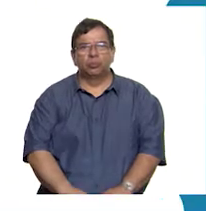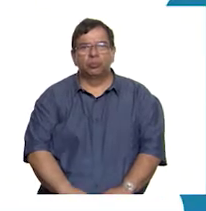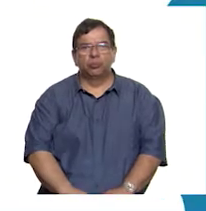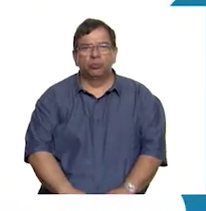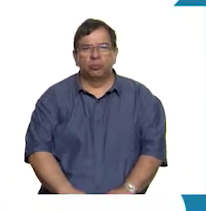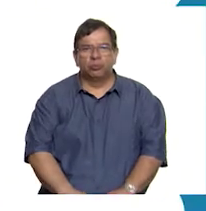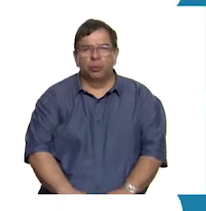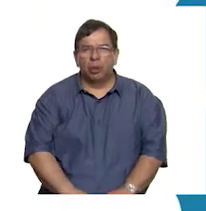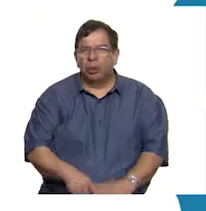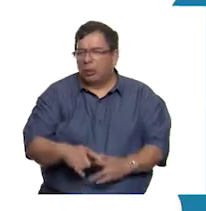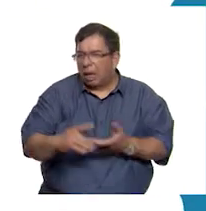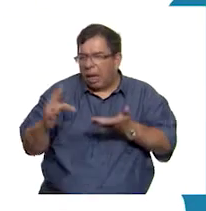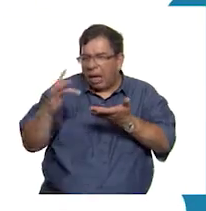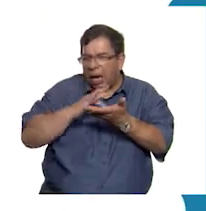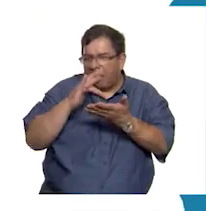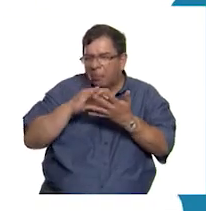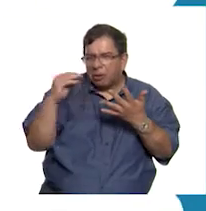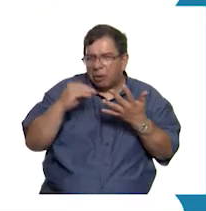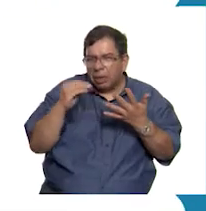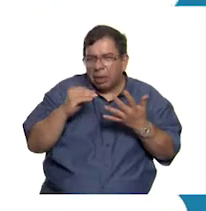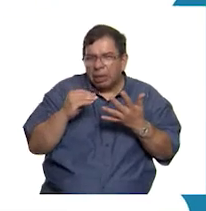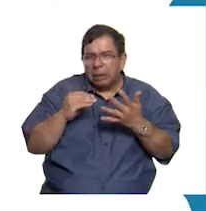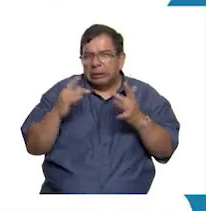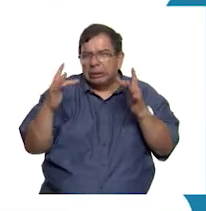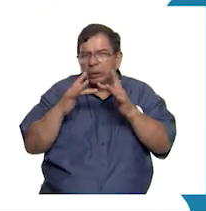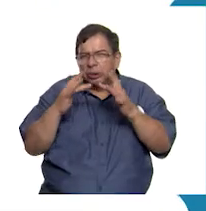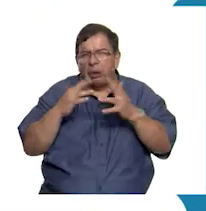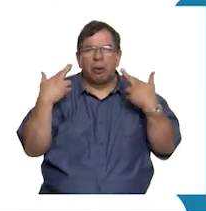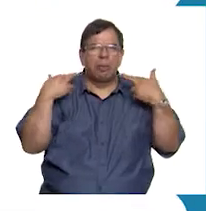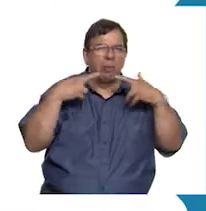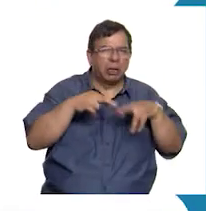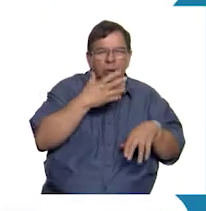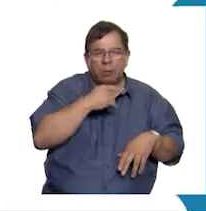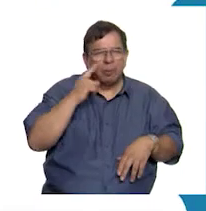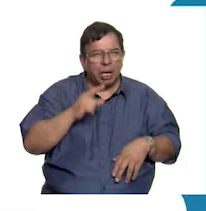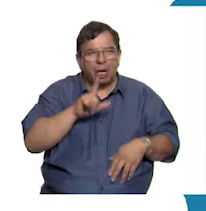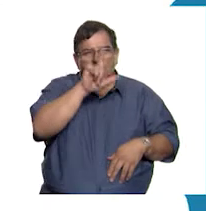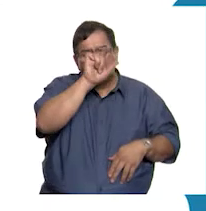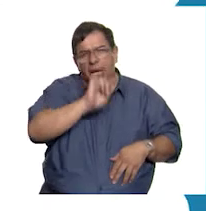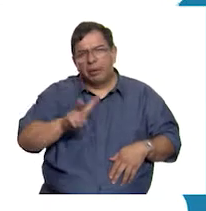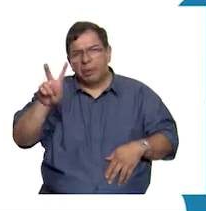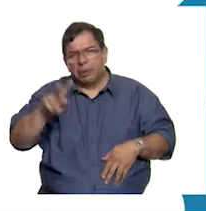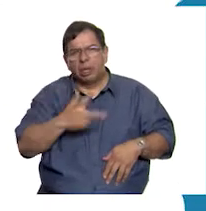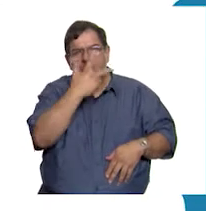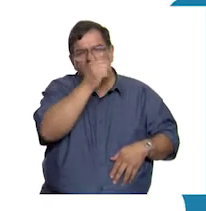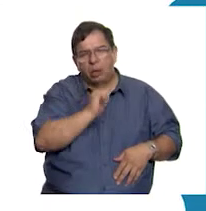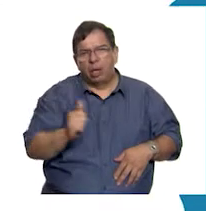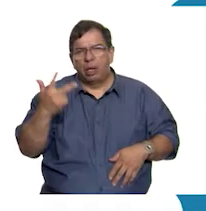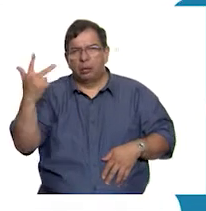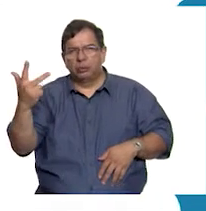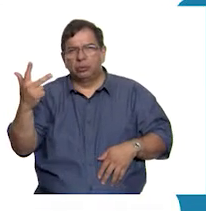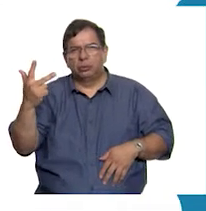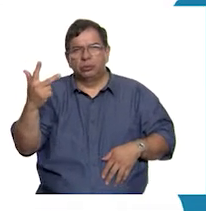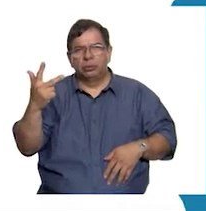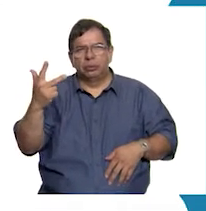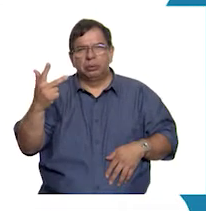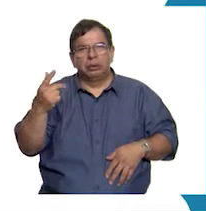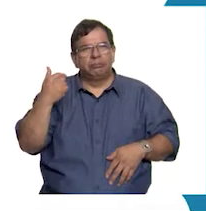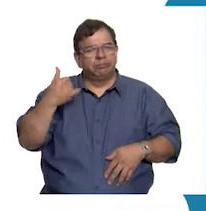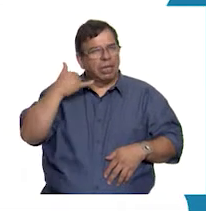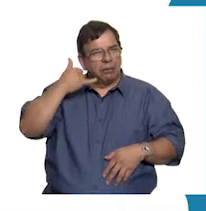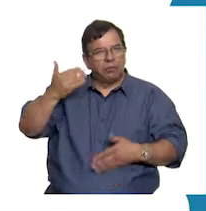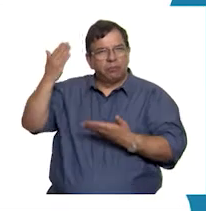Para solicitar apoyo pedagógico comunícate con maestras y maestros de lunes a viernes de 8 a 20 horas al